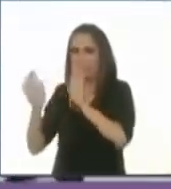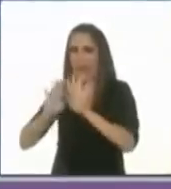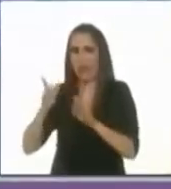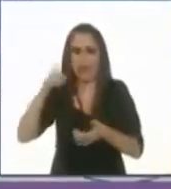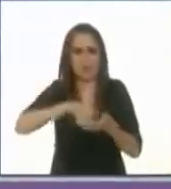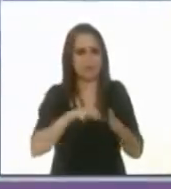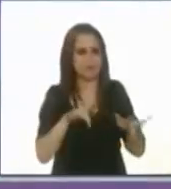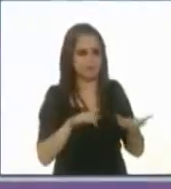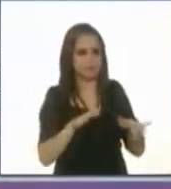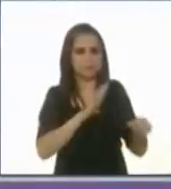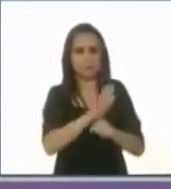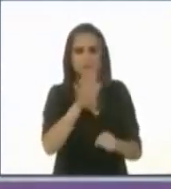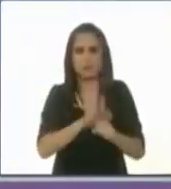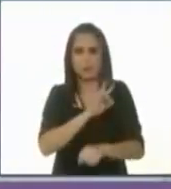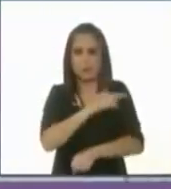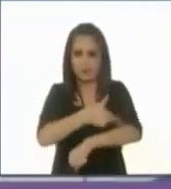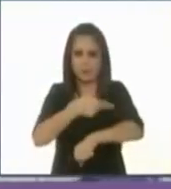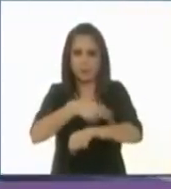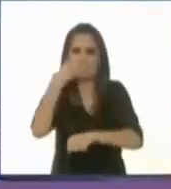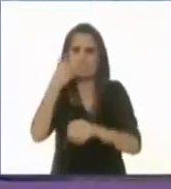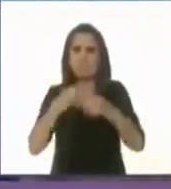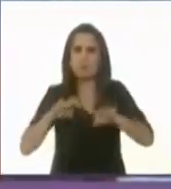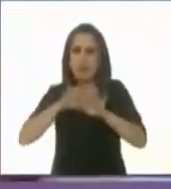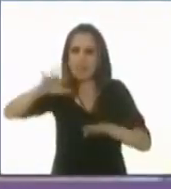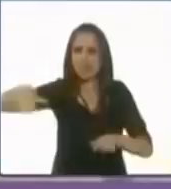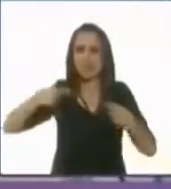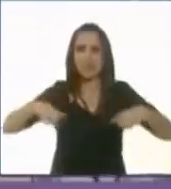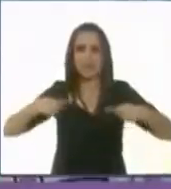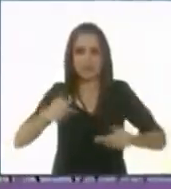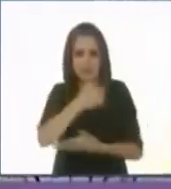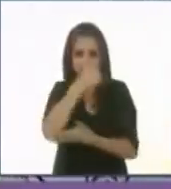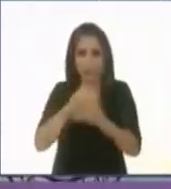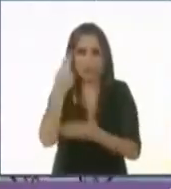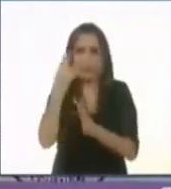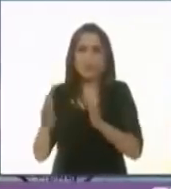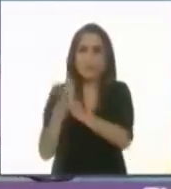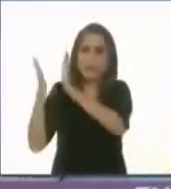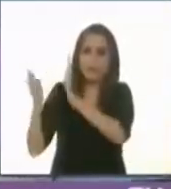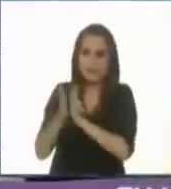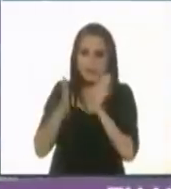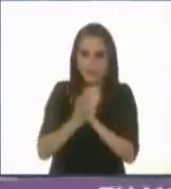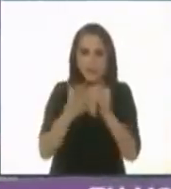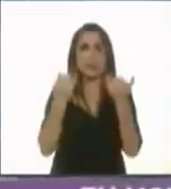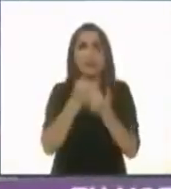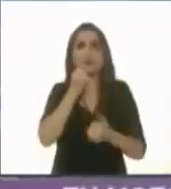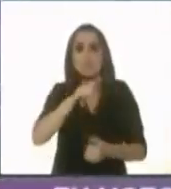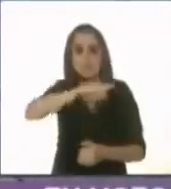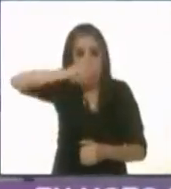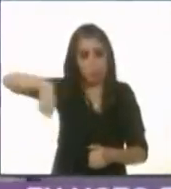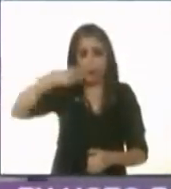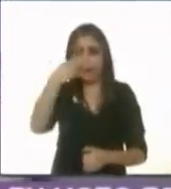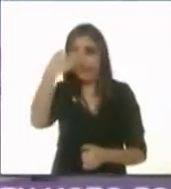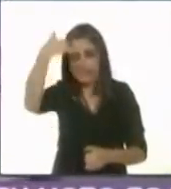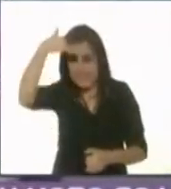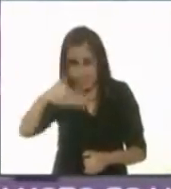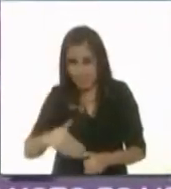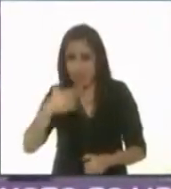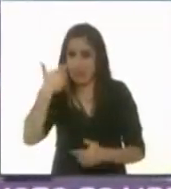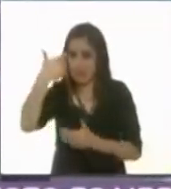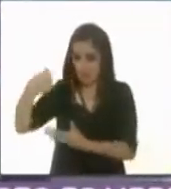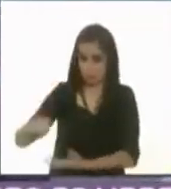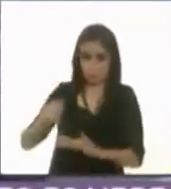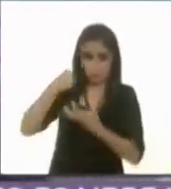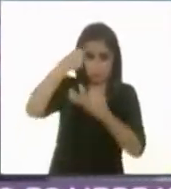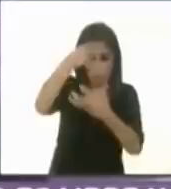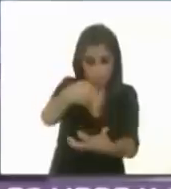participemos, pero principalmente que estemos enterados de todo el recurso público que entra a la